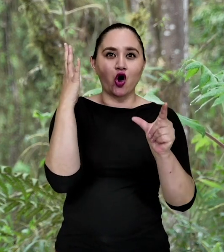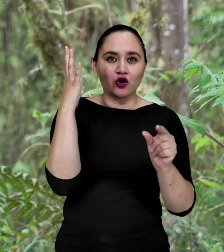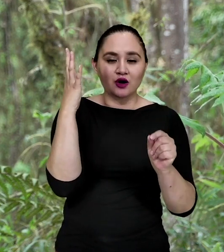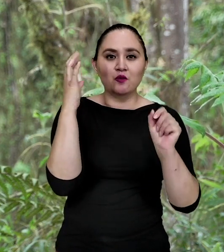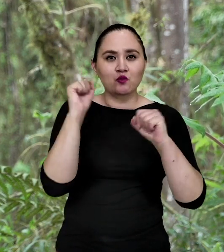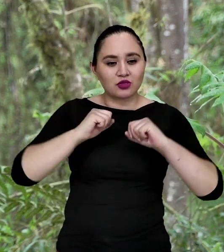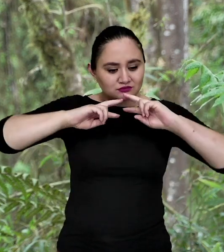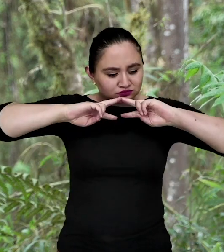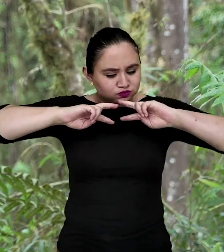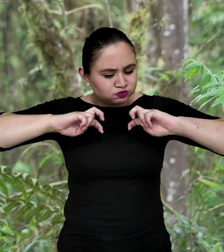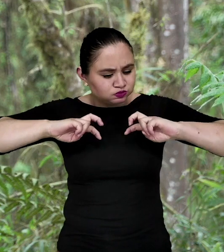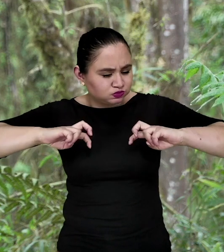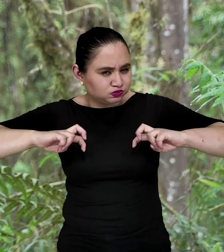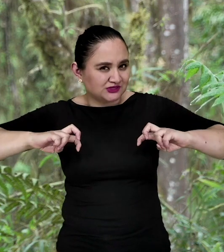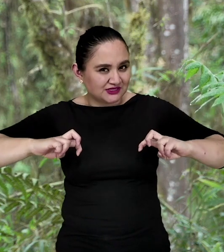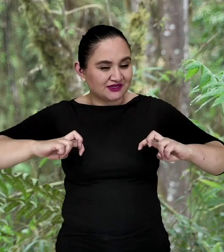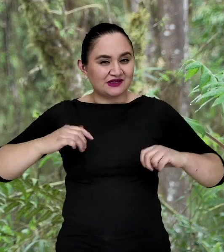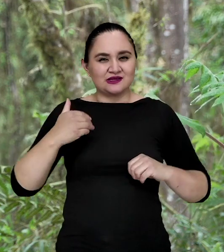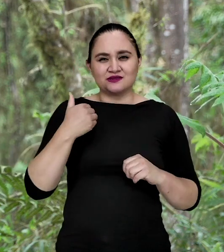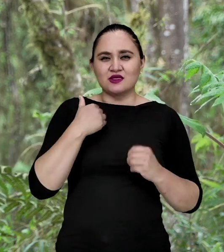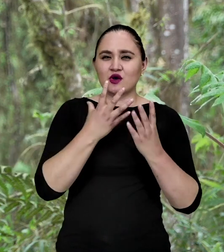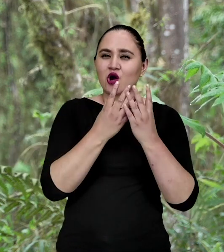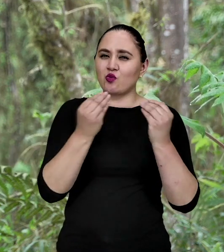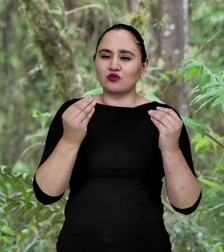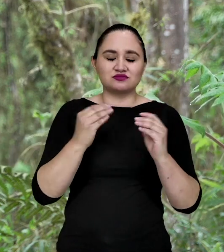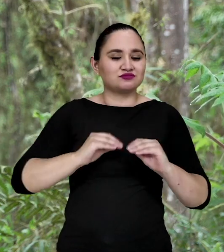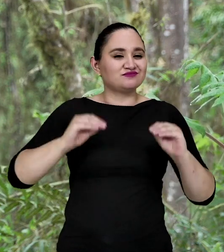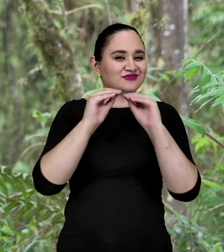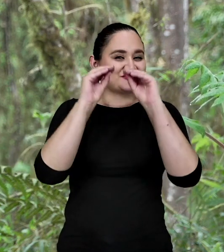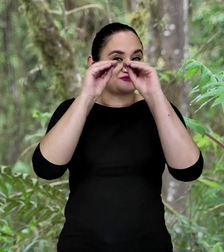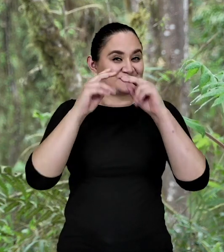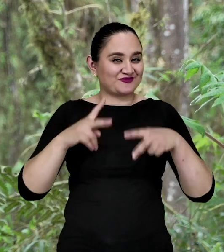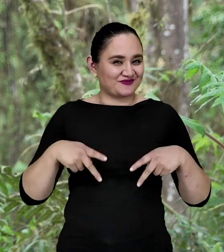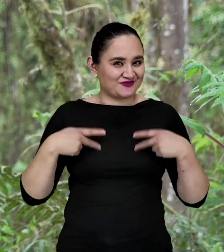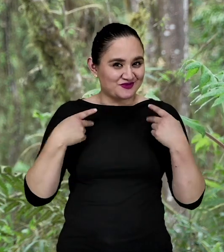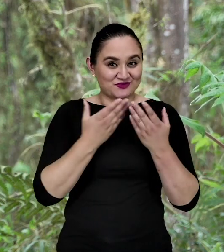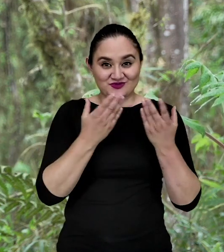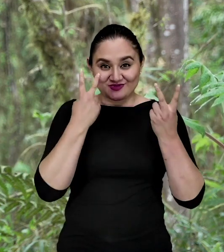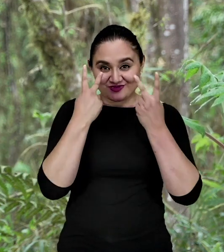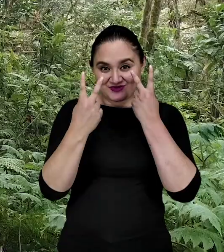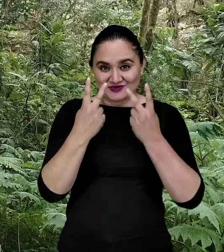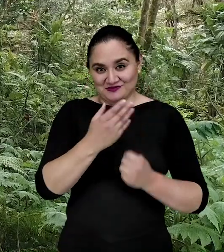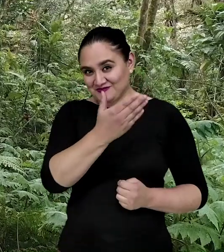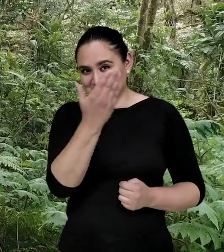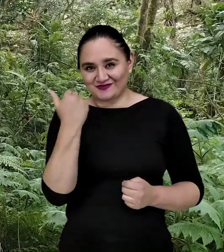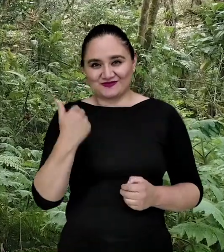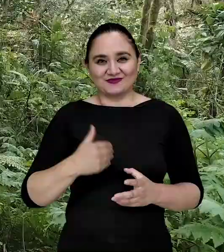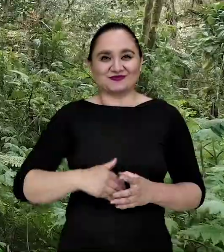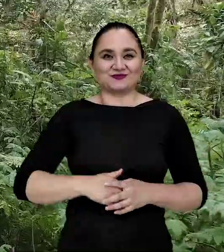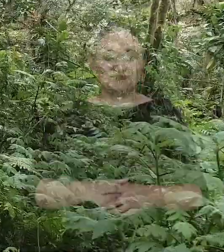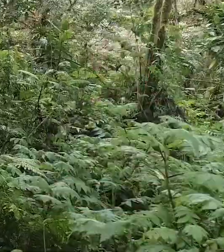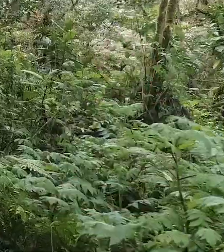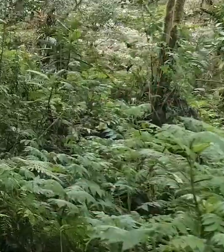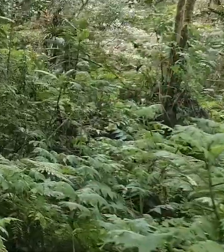pueden ustedes explorar que existe mucha más vida que la que ustedes ven. ¡Vengan!